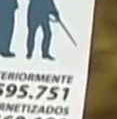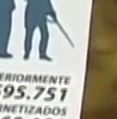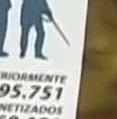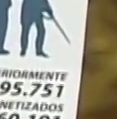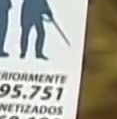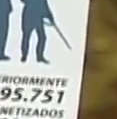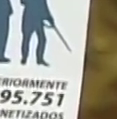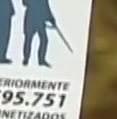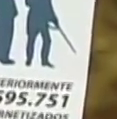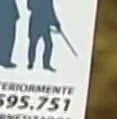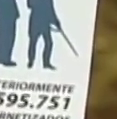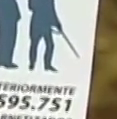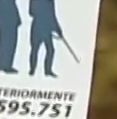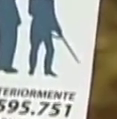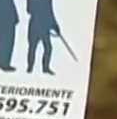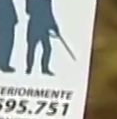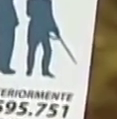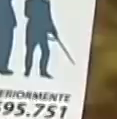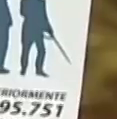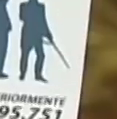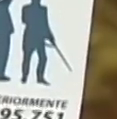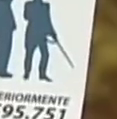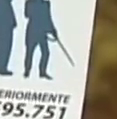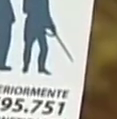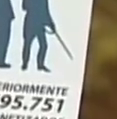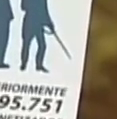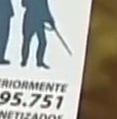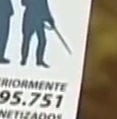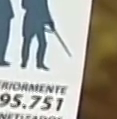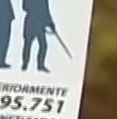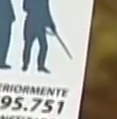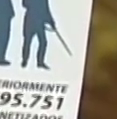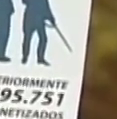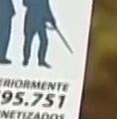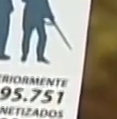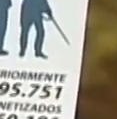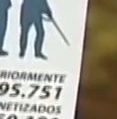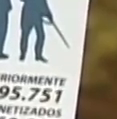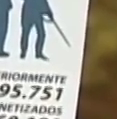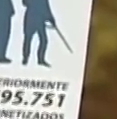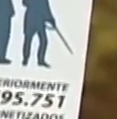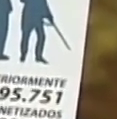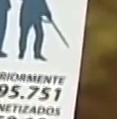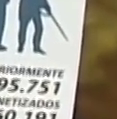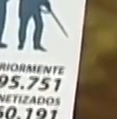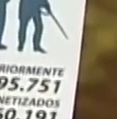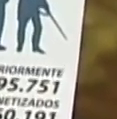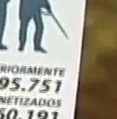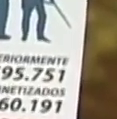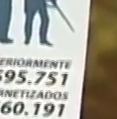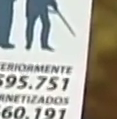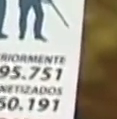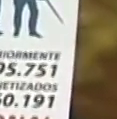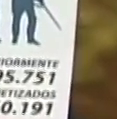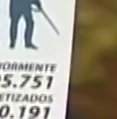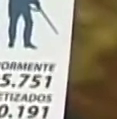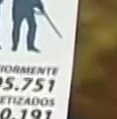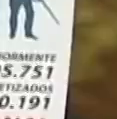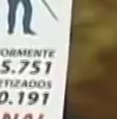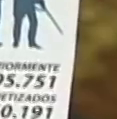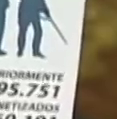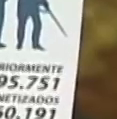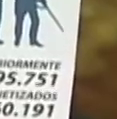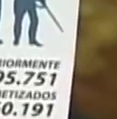general, nacional, ¿no? Algunos punticos, 660 mil, las colas para sacarse el carnet de la patria son gigantescas.